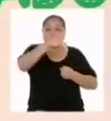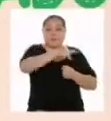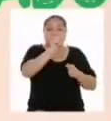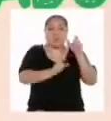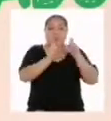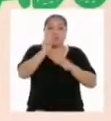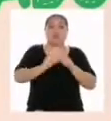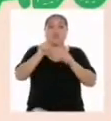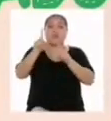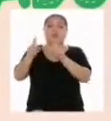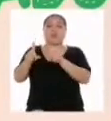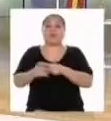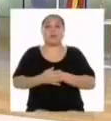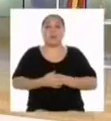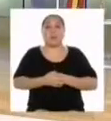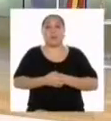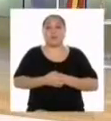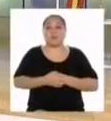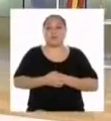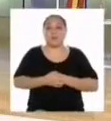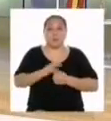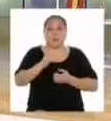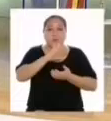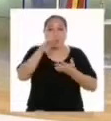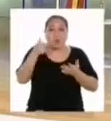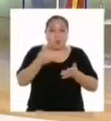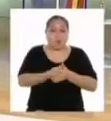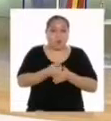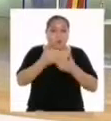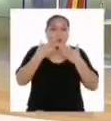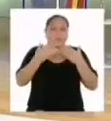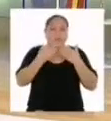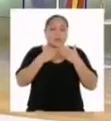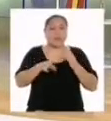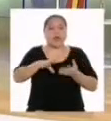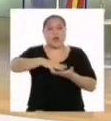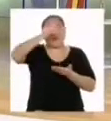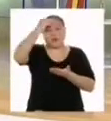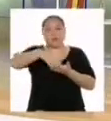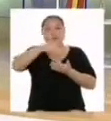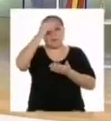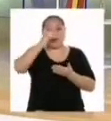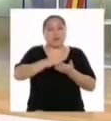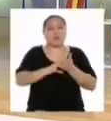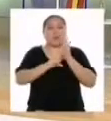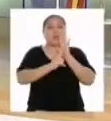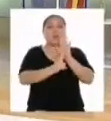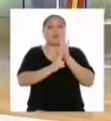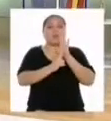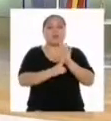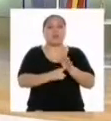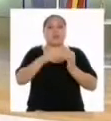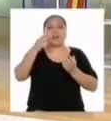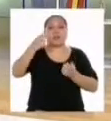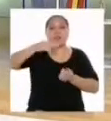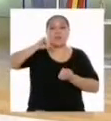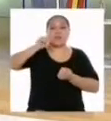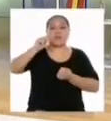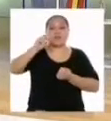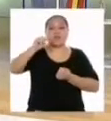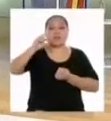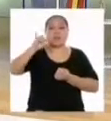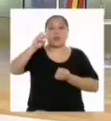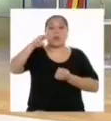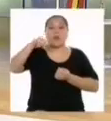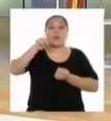encuestadas y encuestados. Todo gracias a que aprendimos a representar mediante histogramas y polígonos de frecuencias los